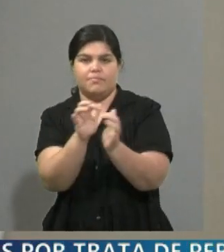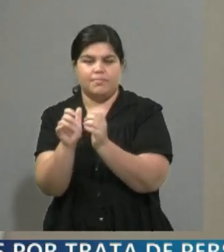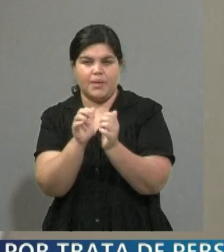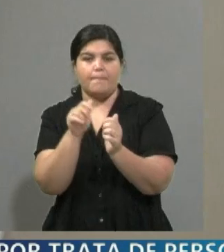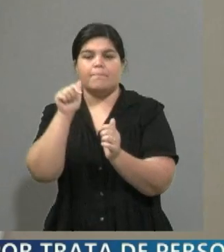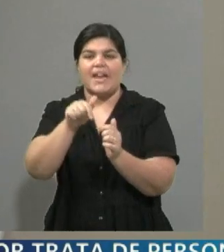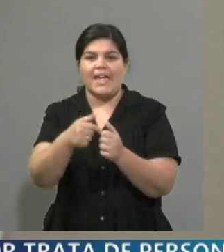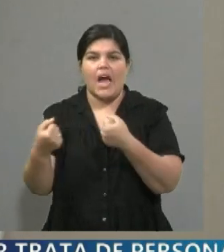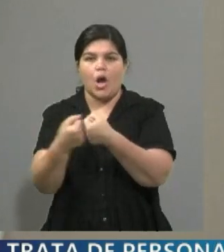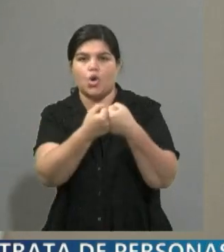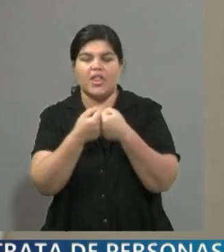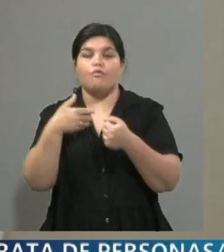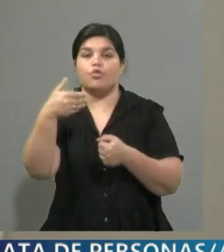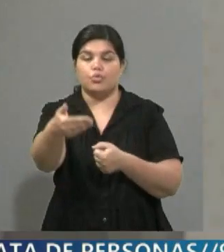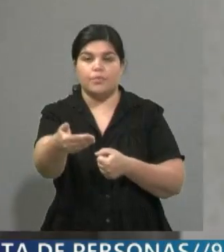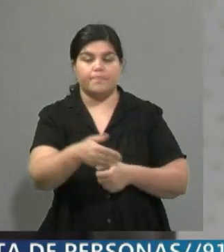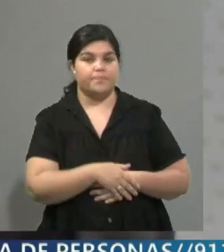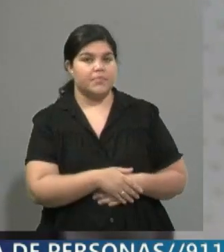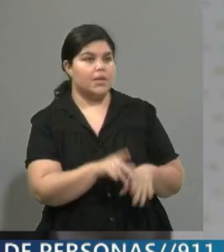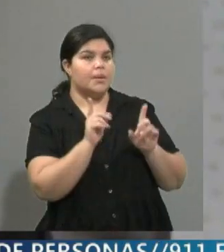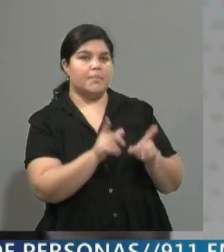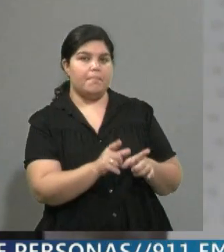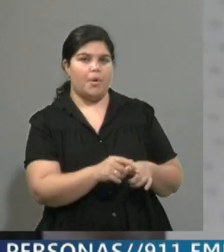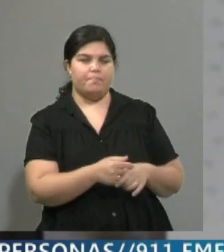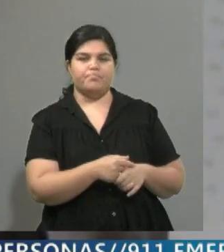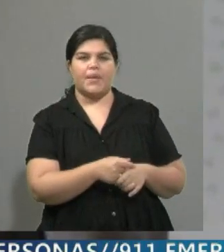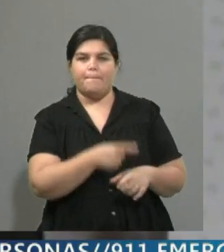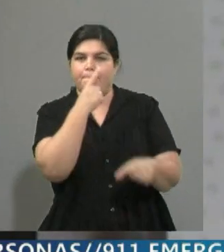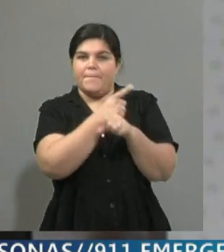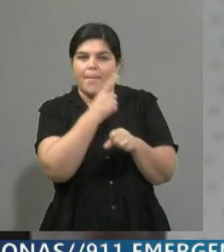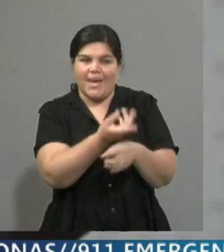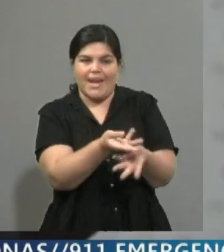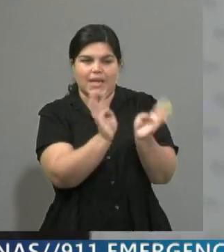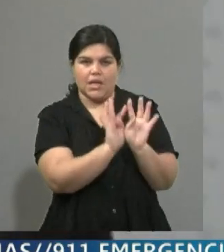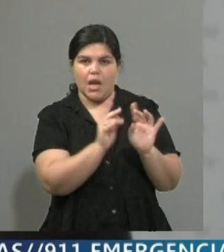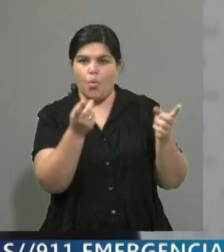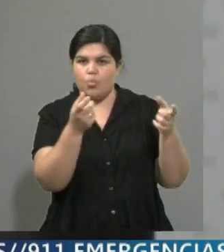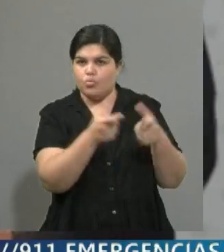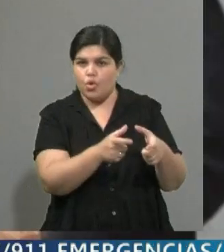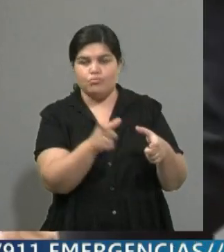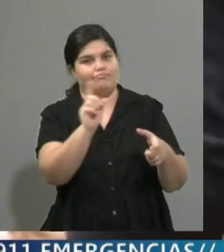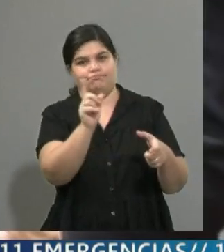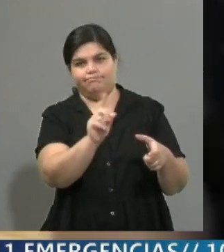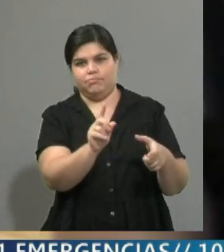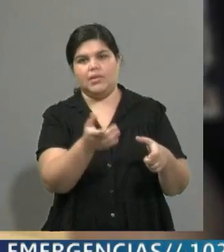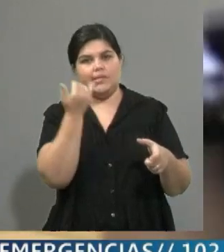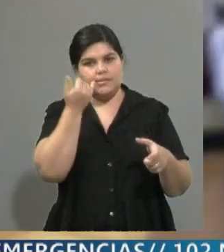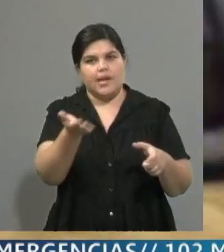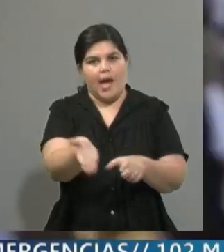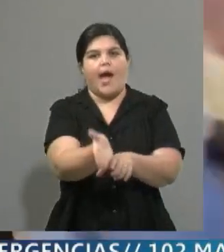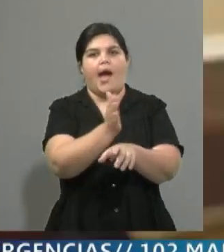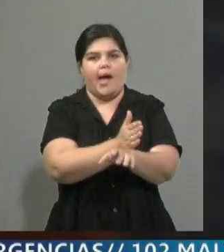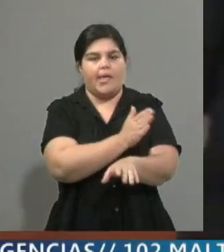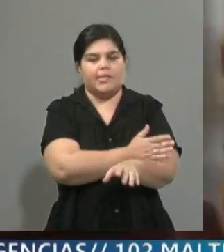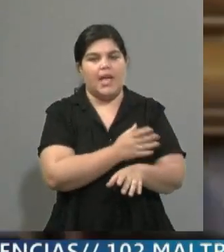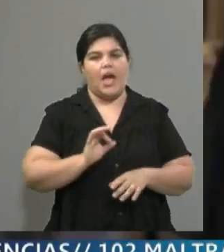no sería la primera vez que el gobierno y la oposición de Venezuela se juntan para tratar de llegar a un acuerdo. Ya tenemos los antecedentes